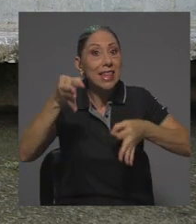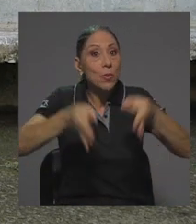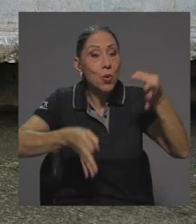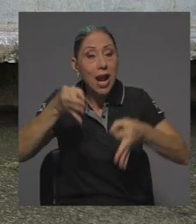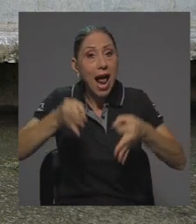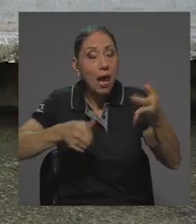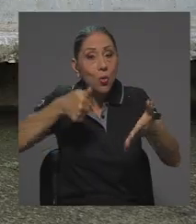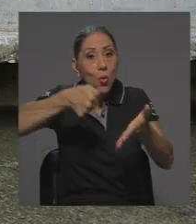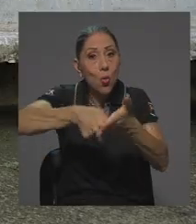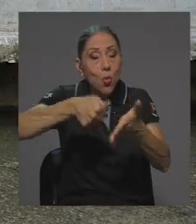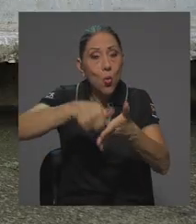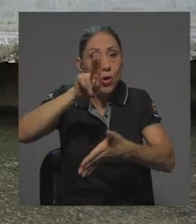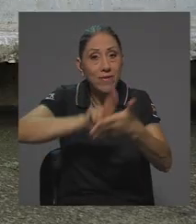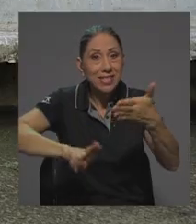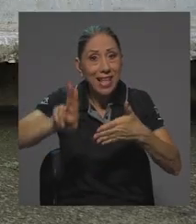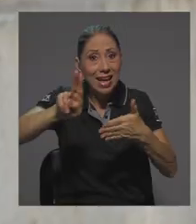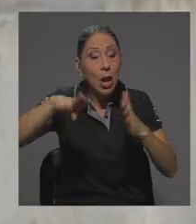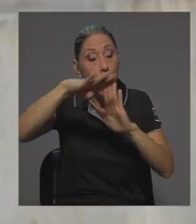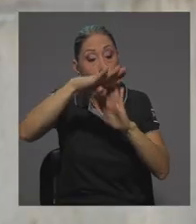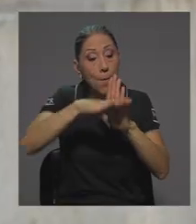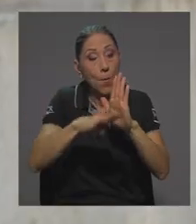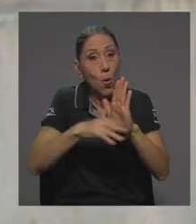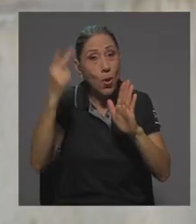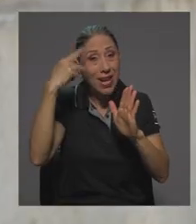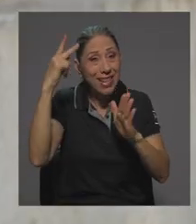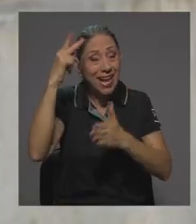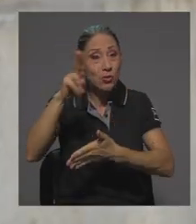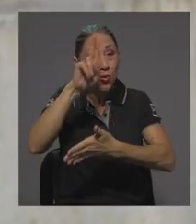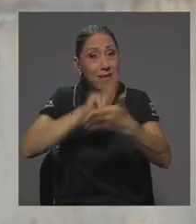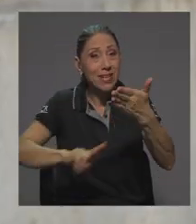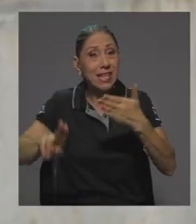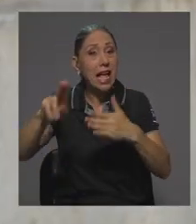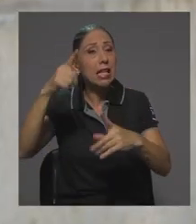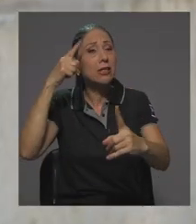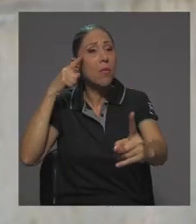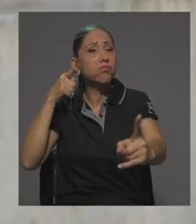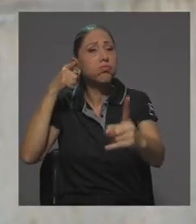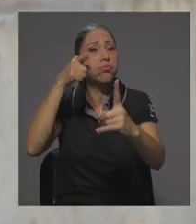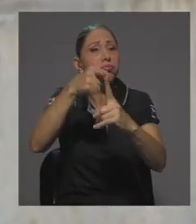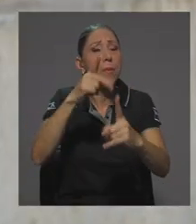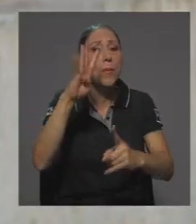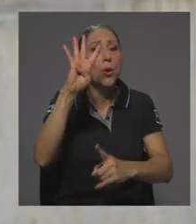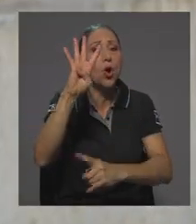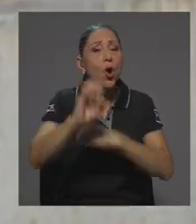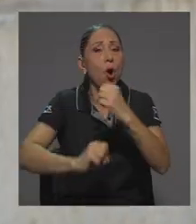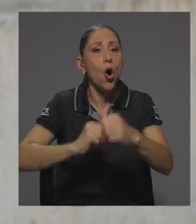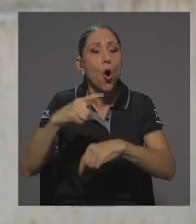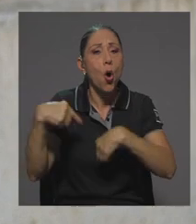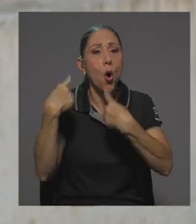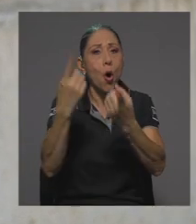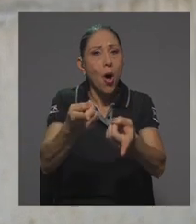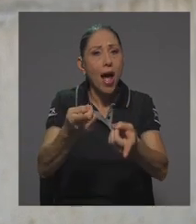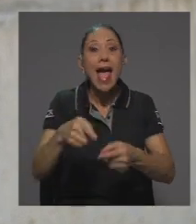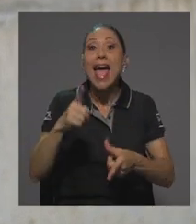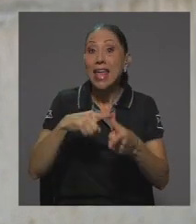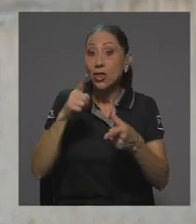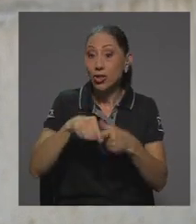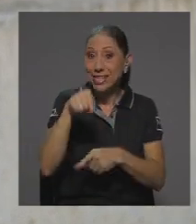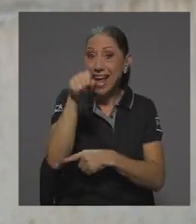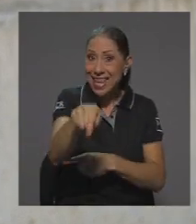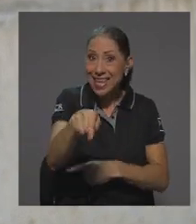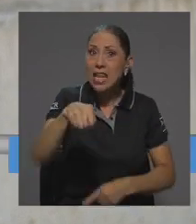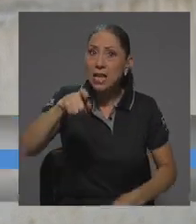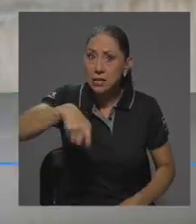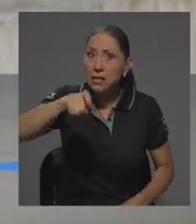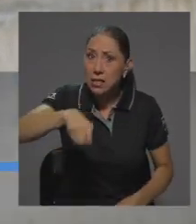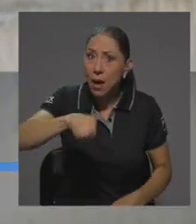las políticas universitarias que definen nuestro horizonte por los próximos cuatro años. Entonces, es un espacio en el cual necesitamos sentirnos